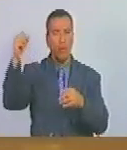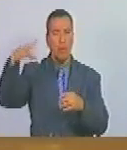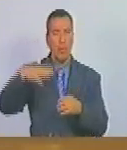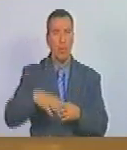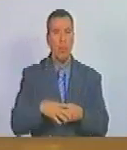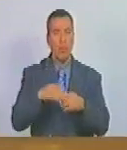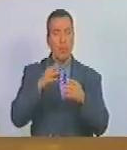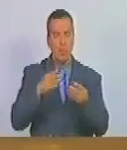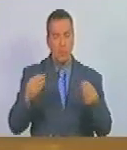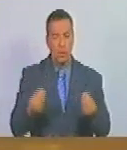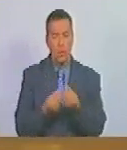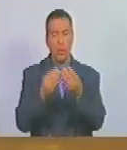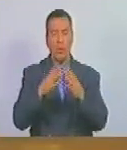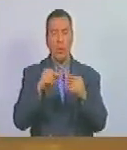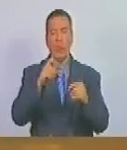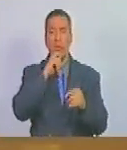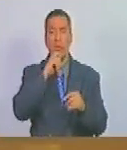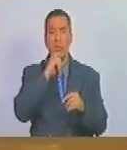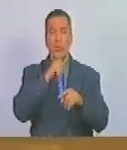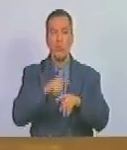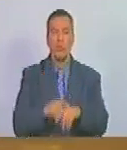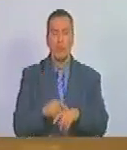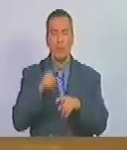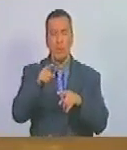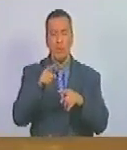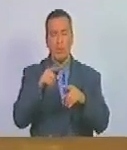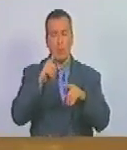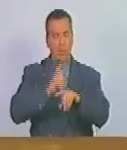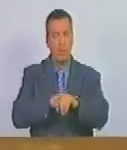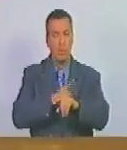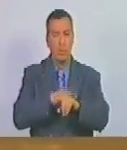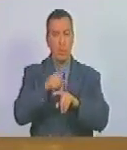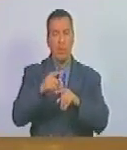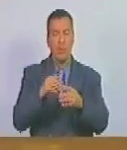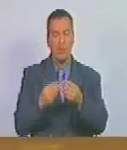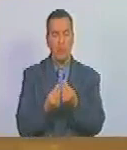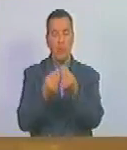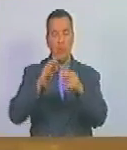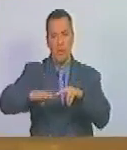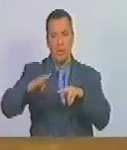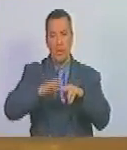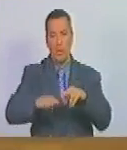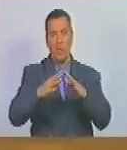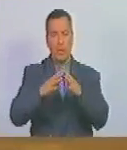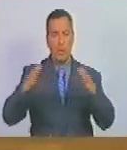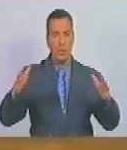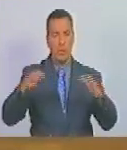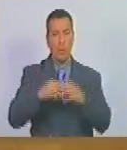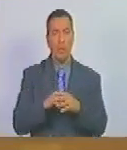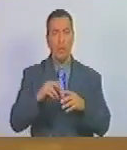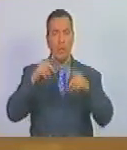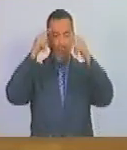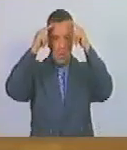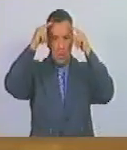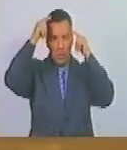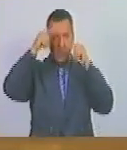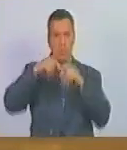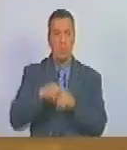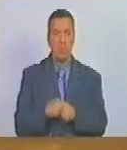para andar ante las dificultades de este tiempo, de la mano de tu hijo, el gigante Hugo Chávez,